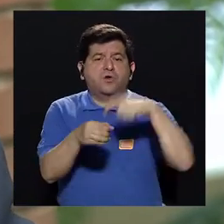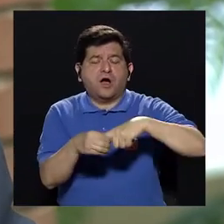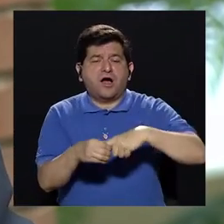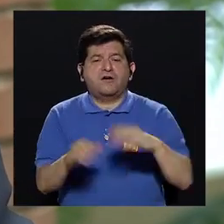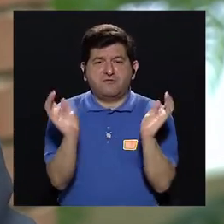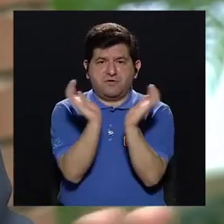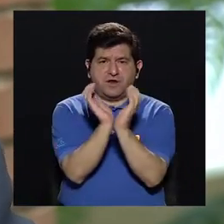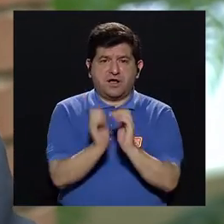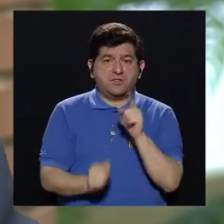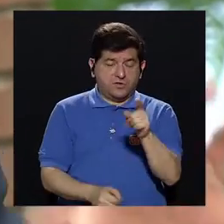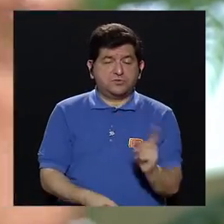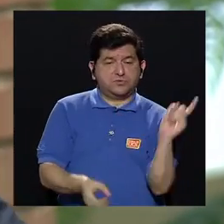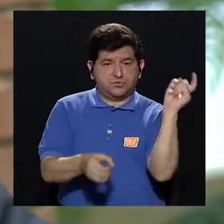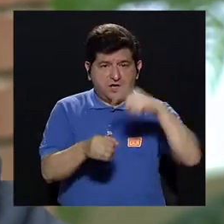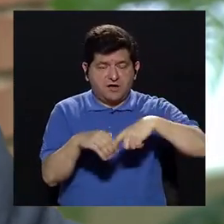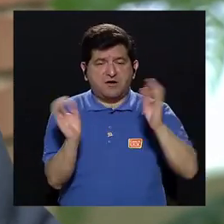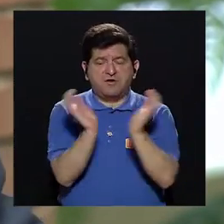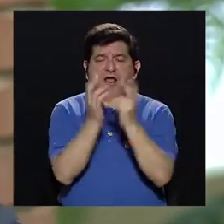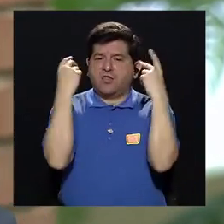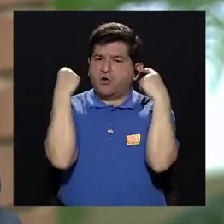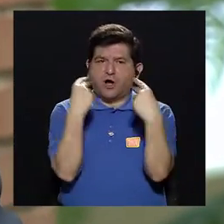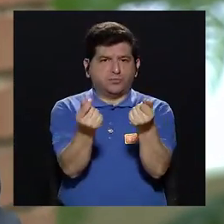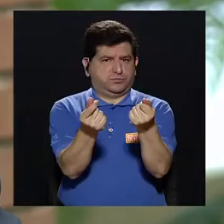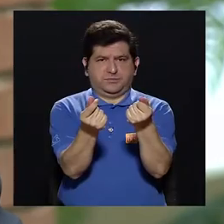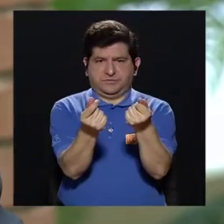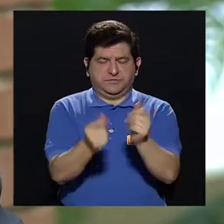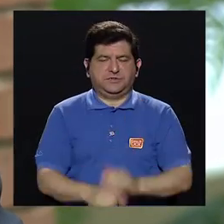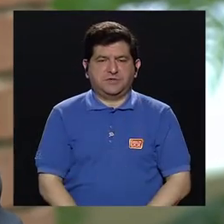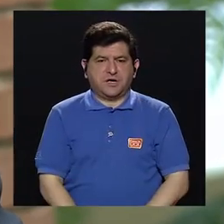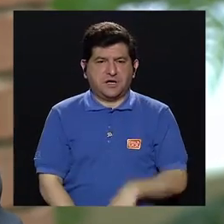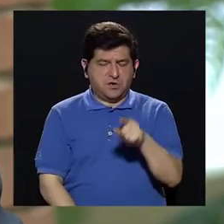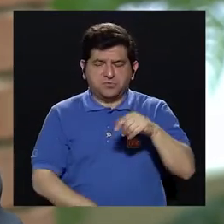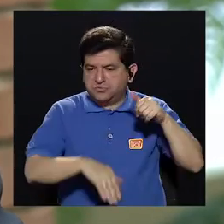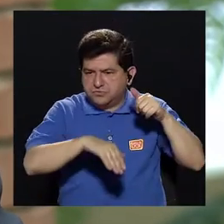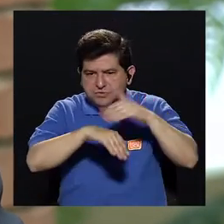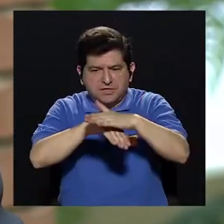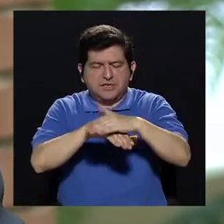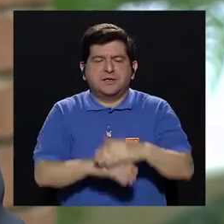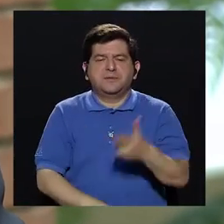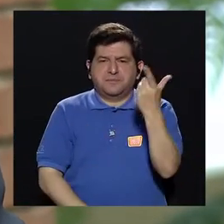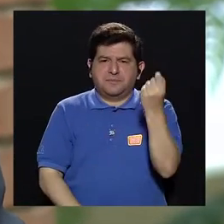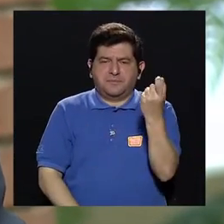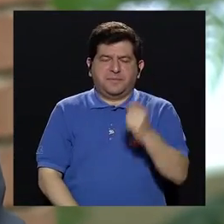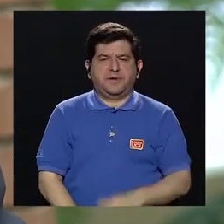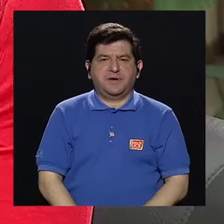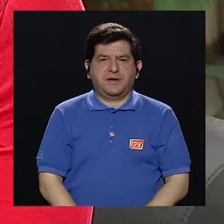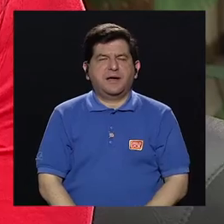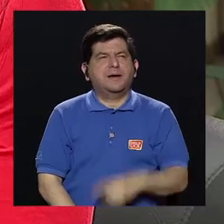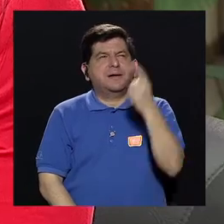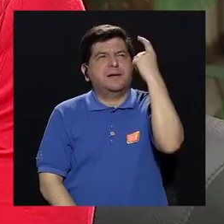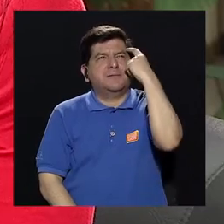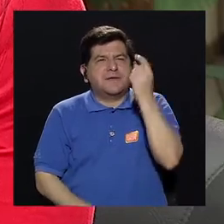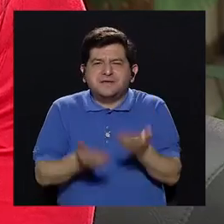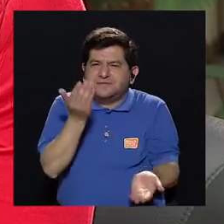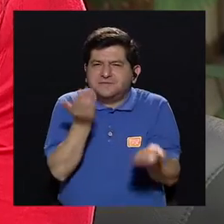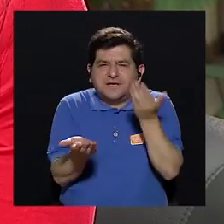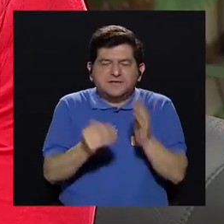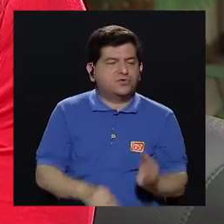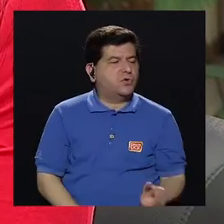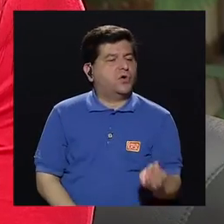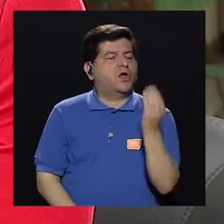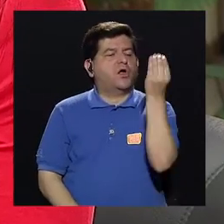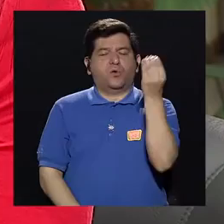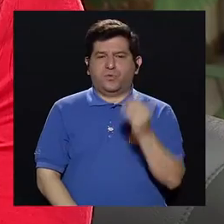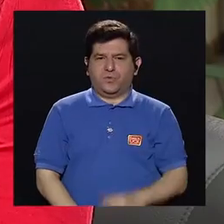caja. Si a usted lo afilian a la caja, automáticamente le va a ir a la pensión. Sí. También es la pregunta, pensando en este